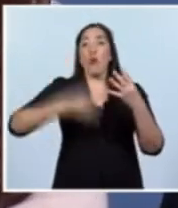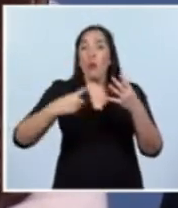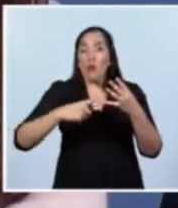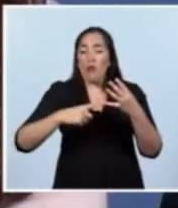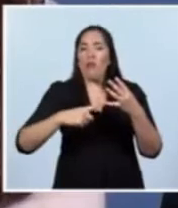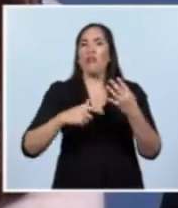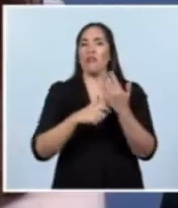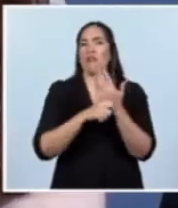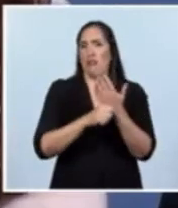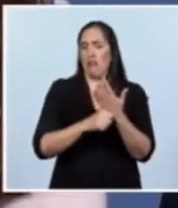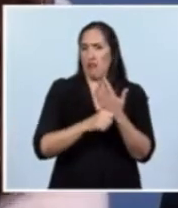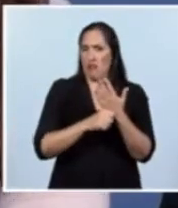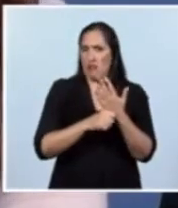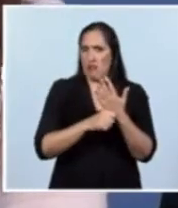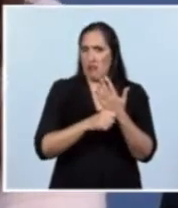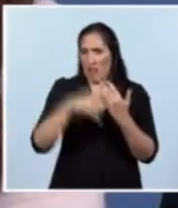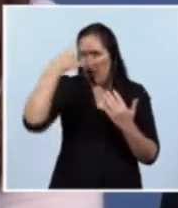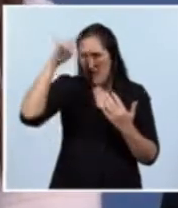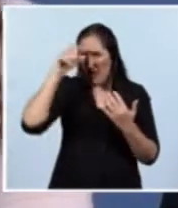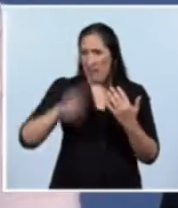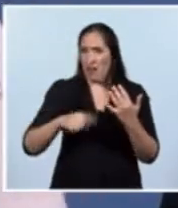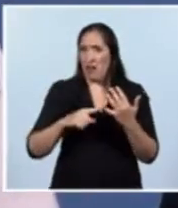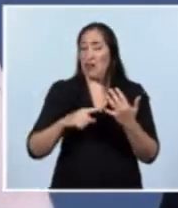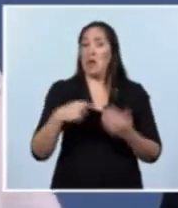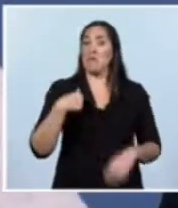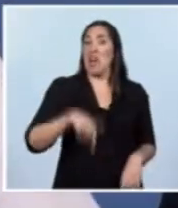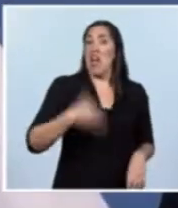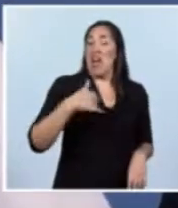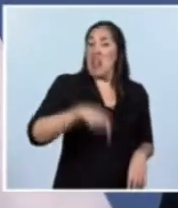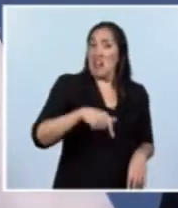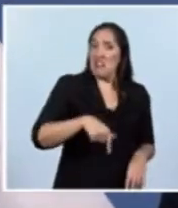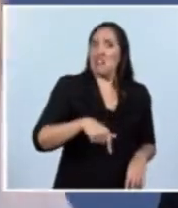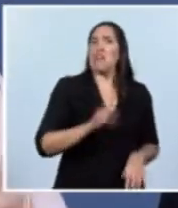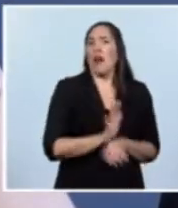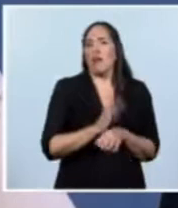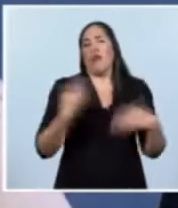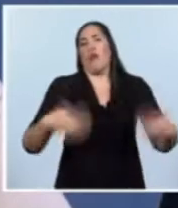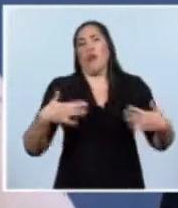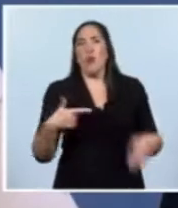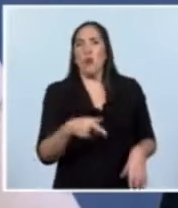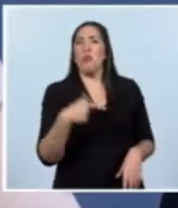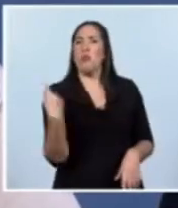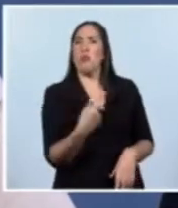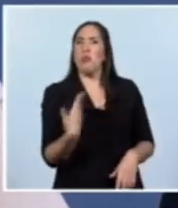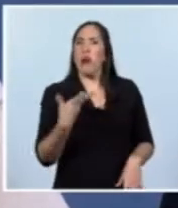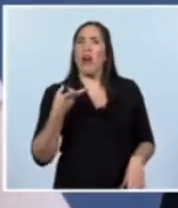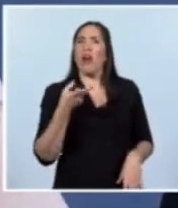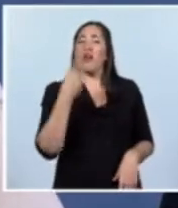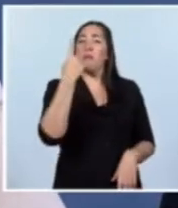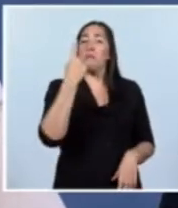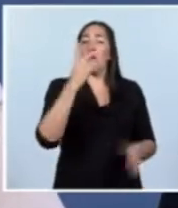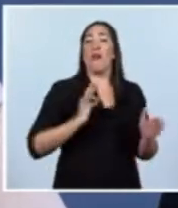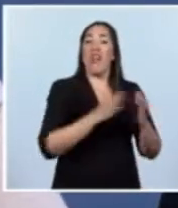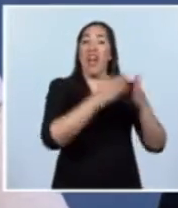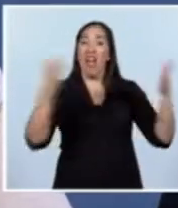lejos vacuna, nosotros somos uno de los únicos pueblos que nos damos el lujo de comer más de 50 kilos de carne